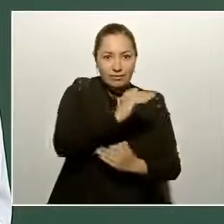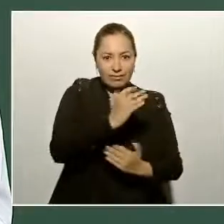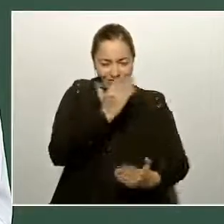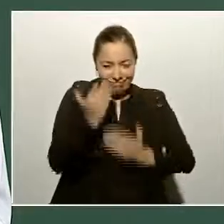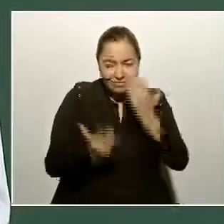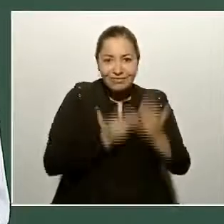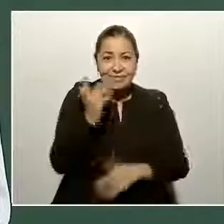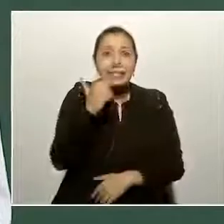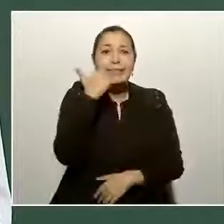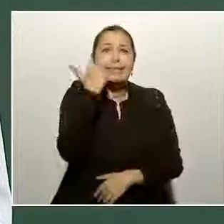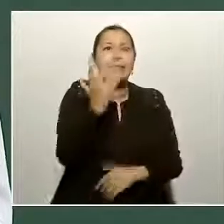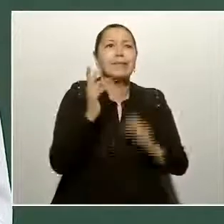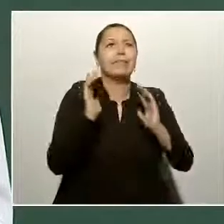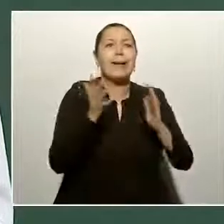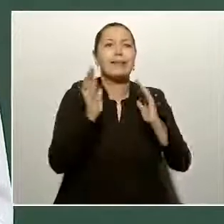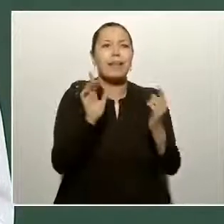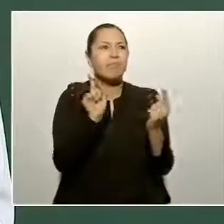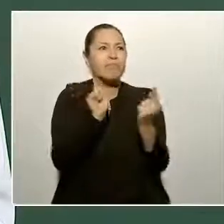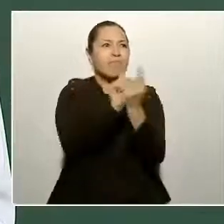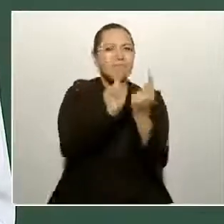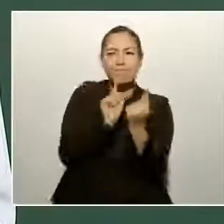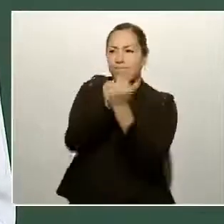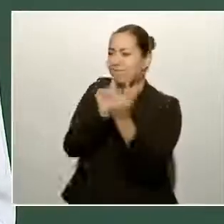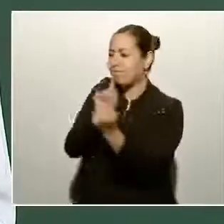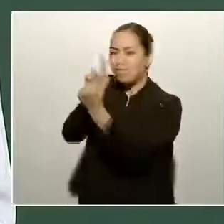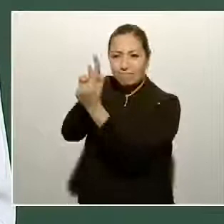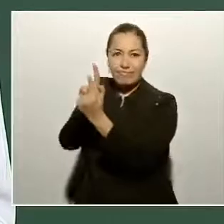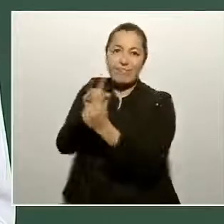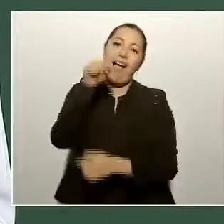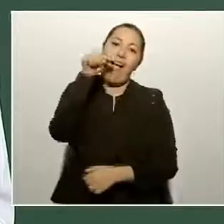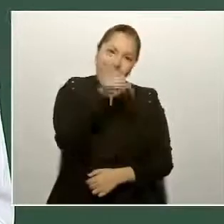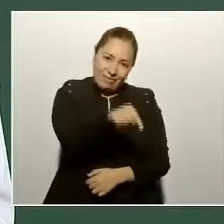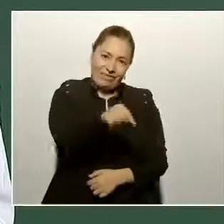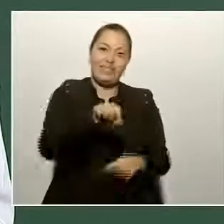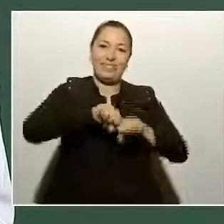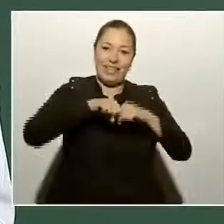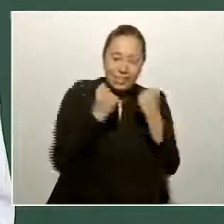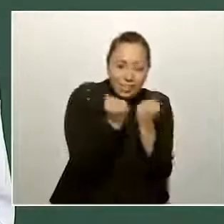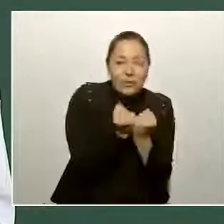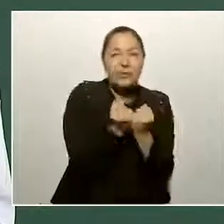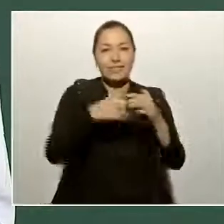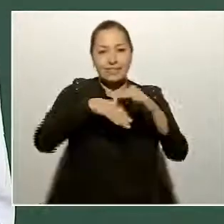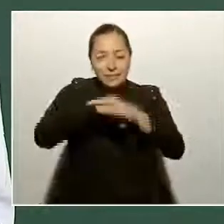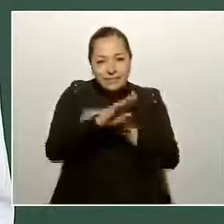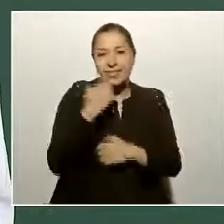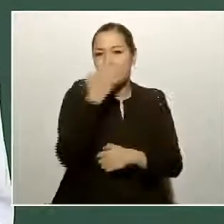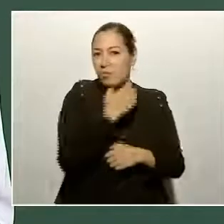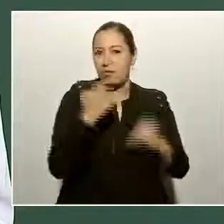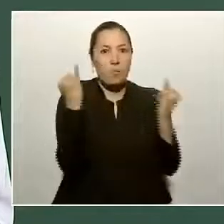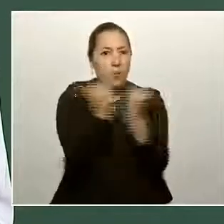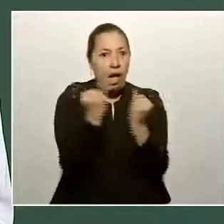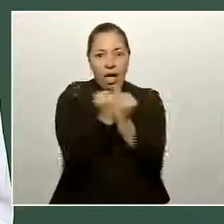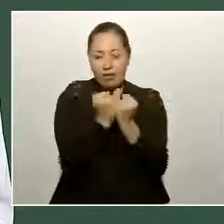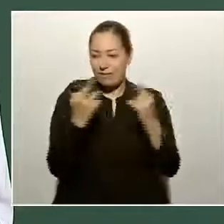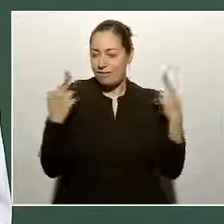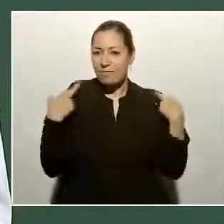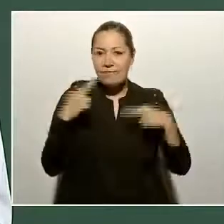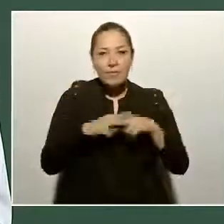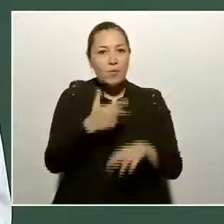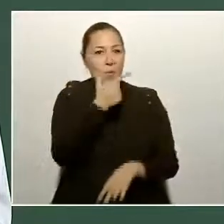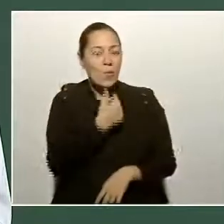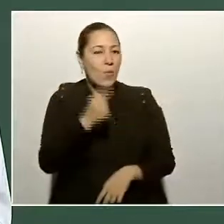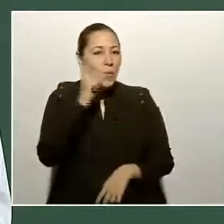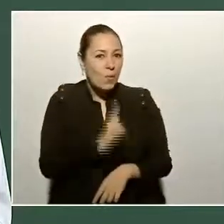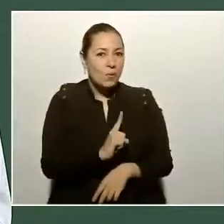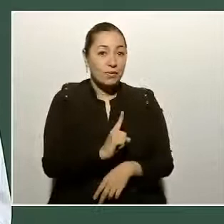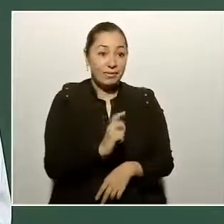encontrarse de nuevo en las aulas, en la escuela. Lo mismo las maestras, los maestros. Entonces,